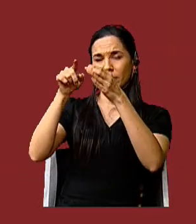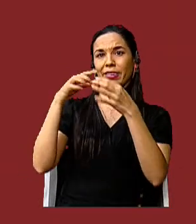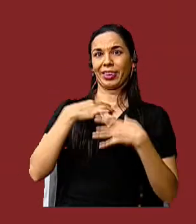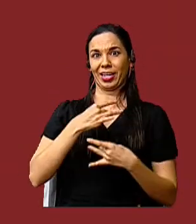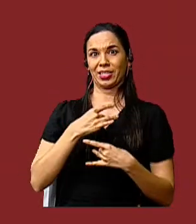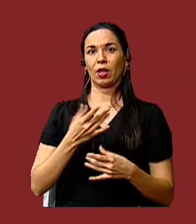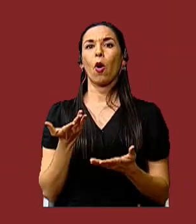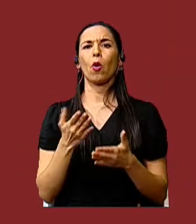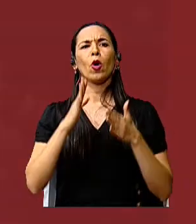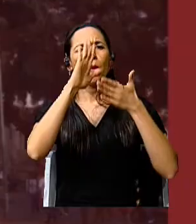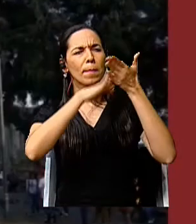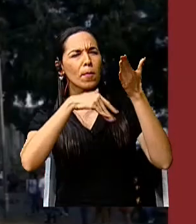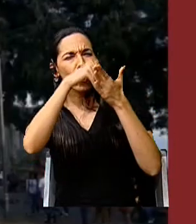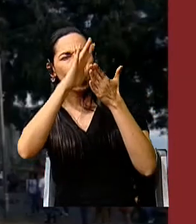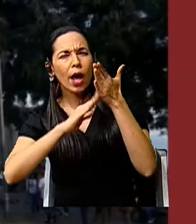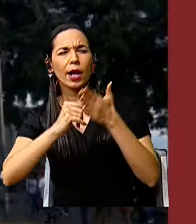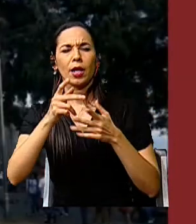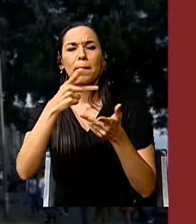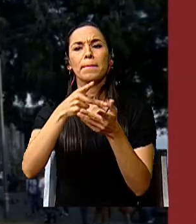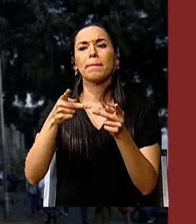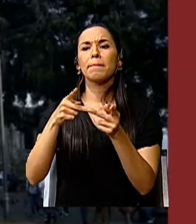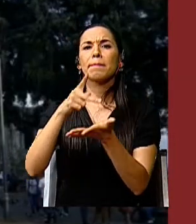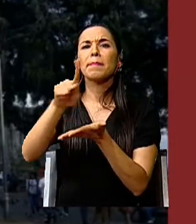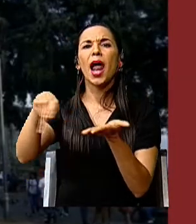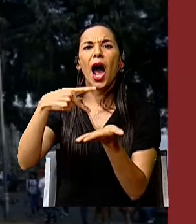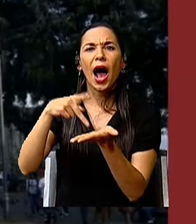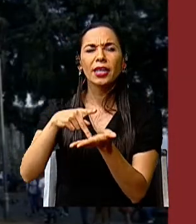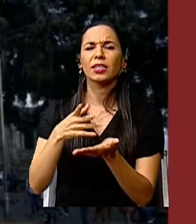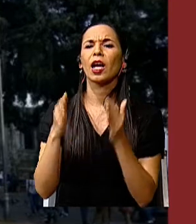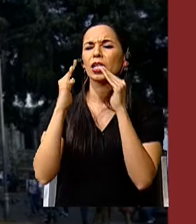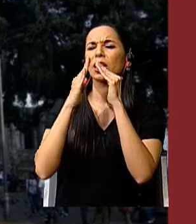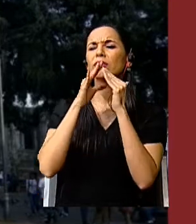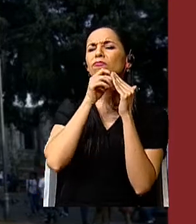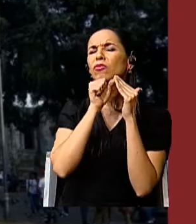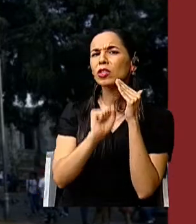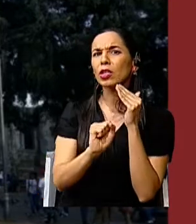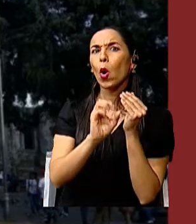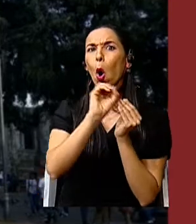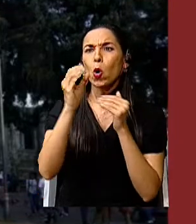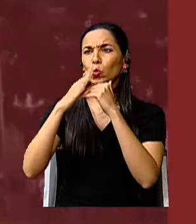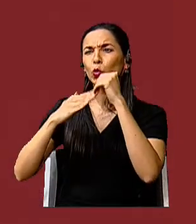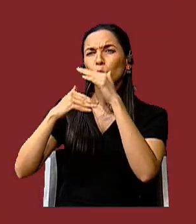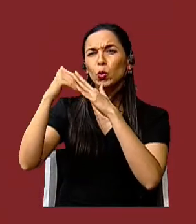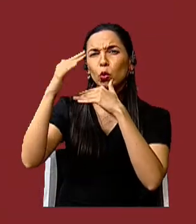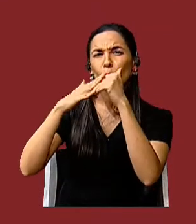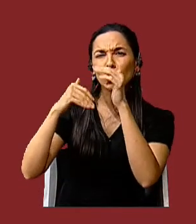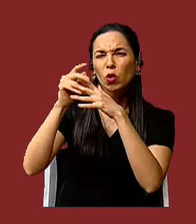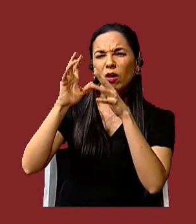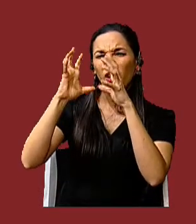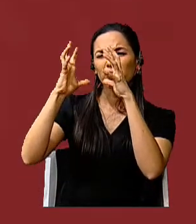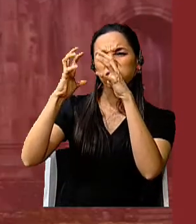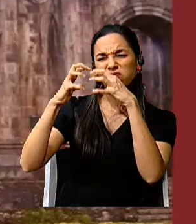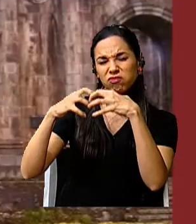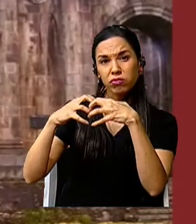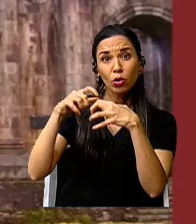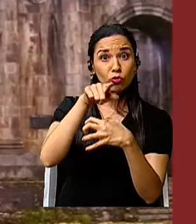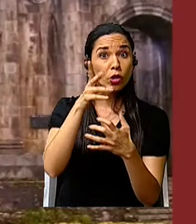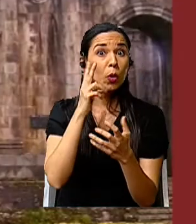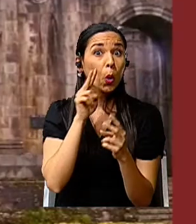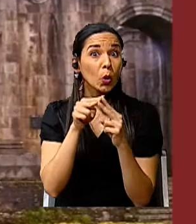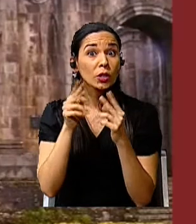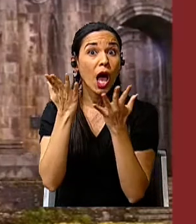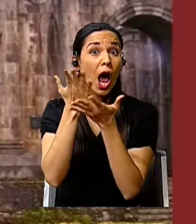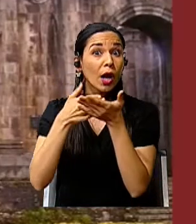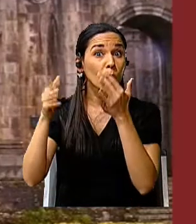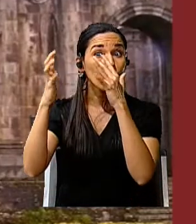Murales, plazas, casas antiguas o construcciones que están en ruinas. ¿Conoces alguna ruina?